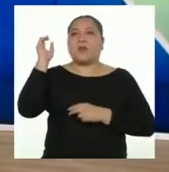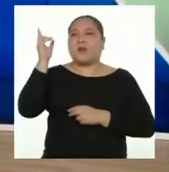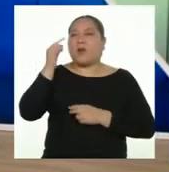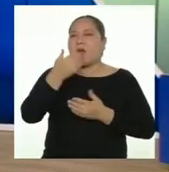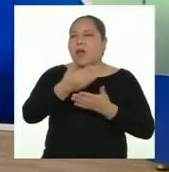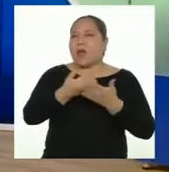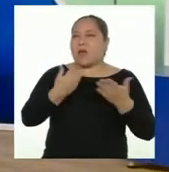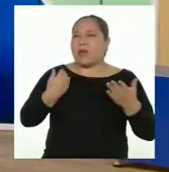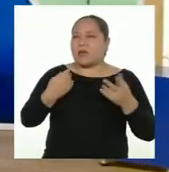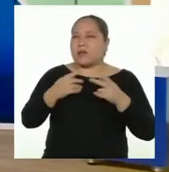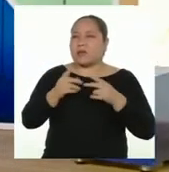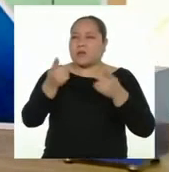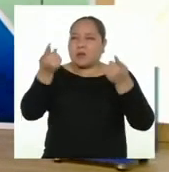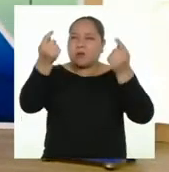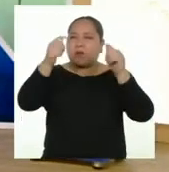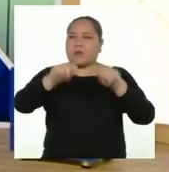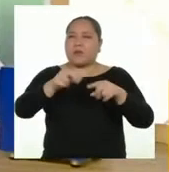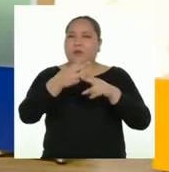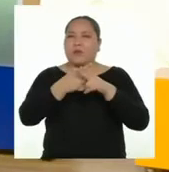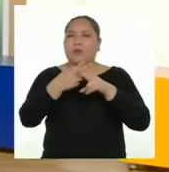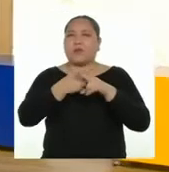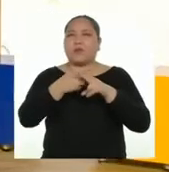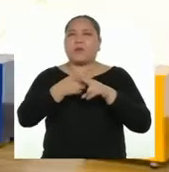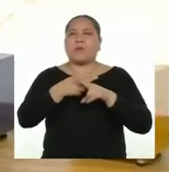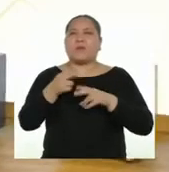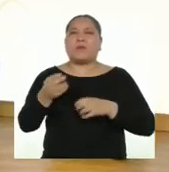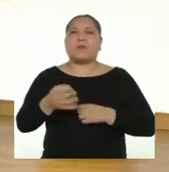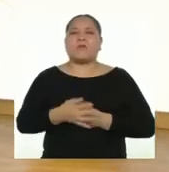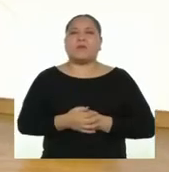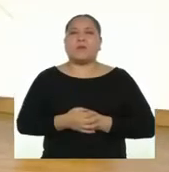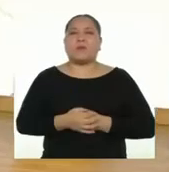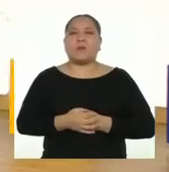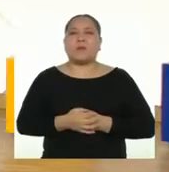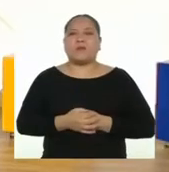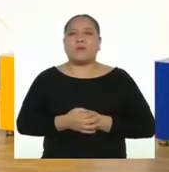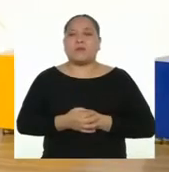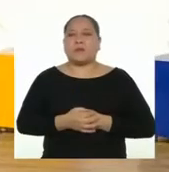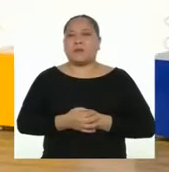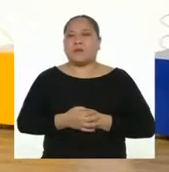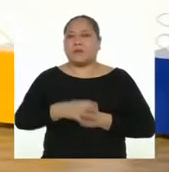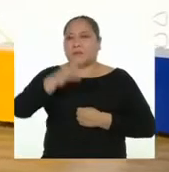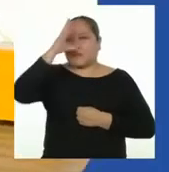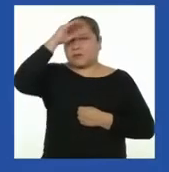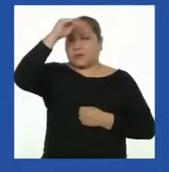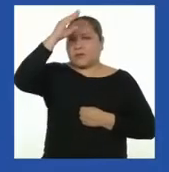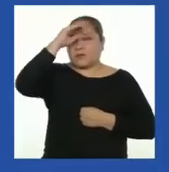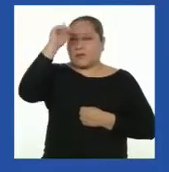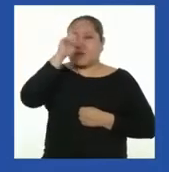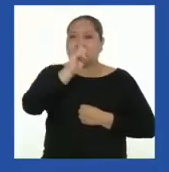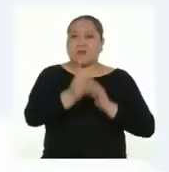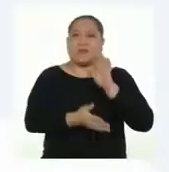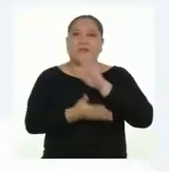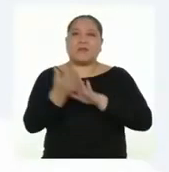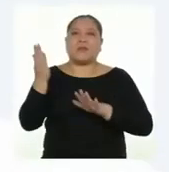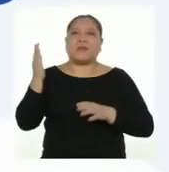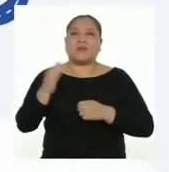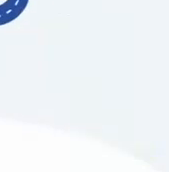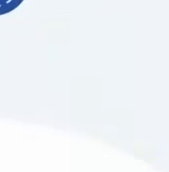empezar con esto, tenemos que ir a una pequeña pausa. Chicas y chicos, no se vayan.